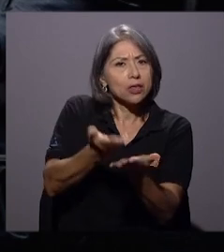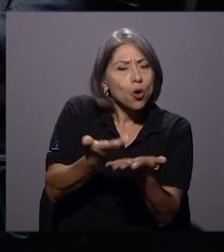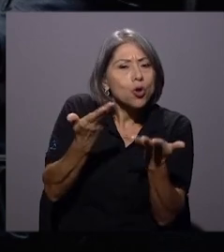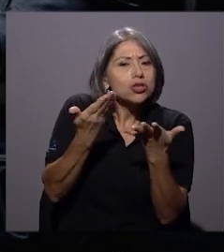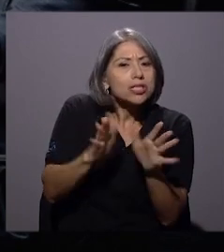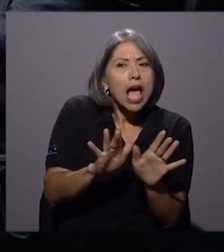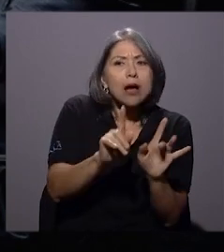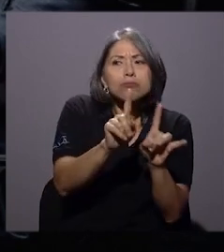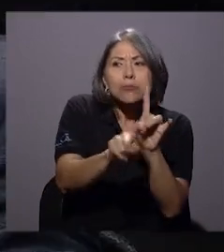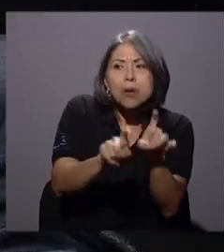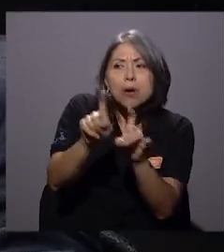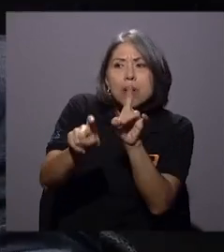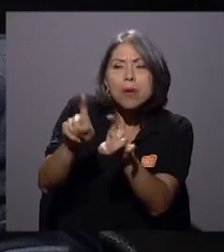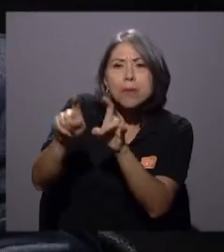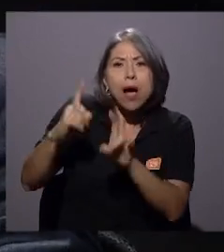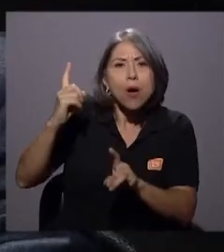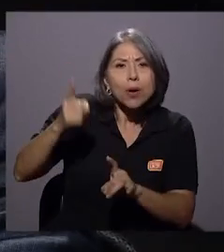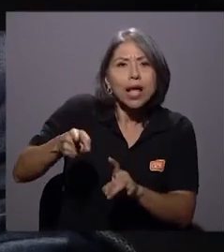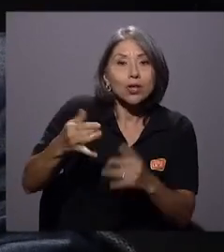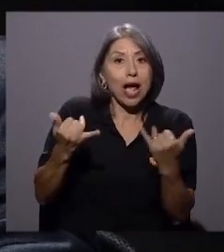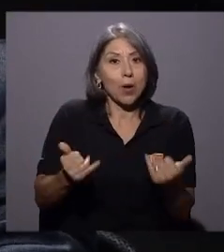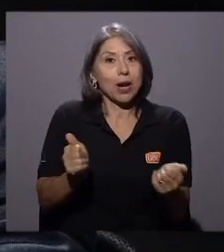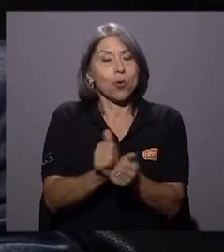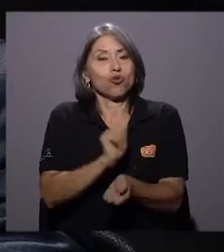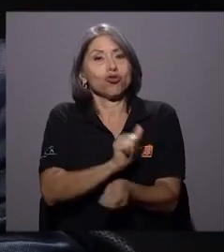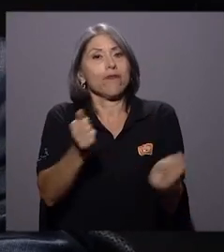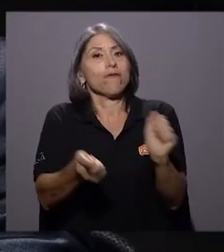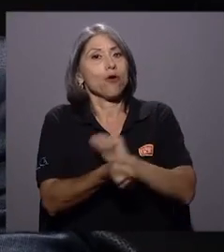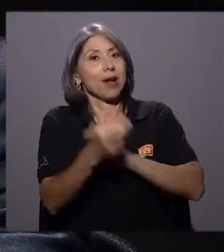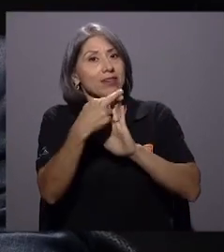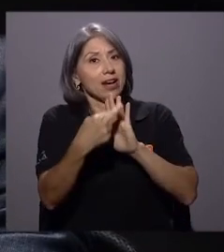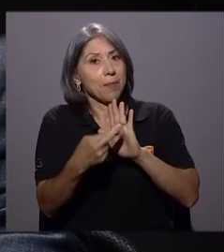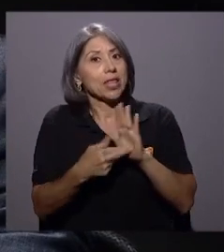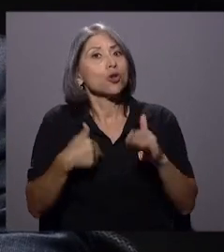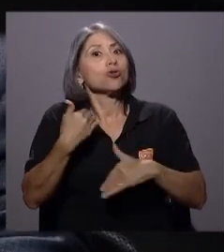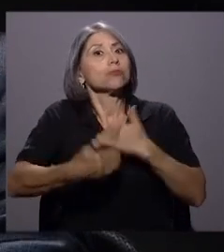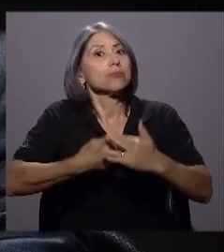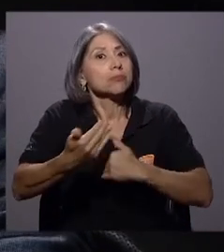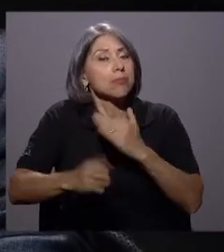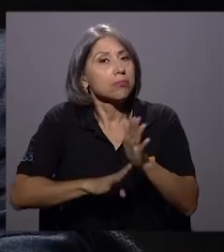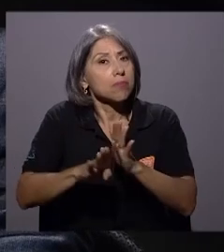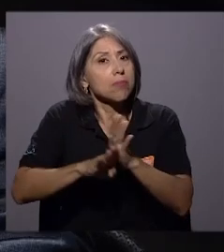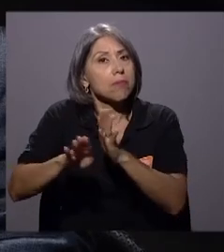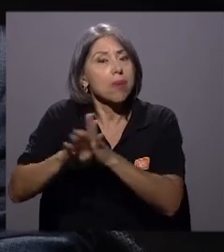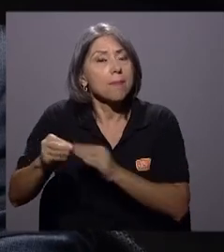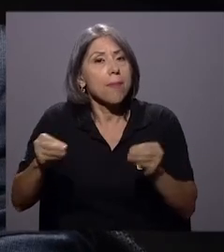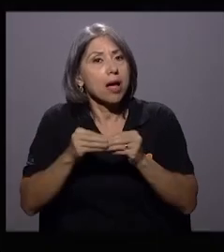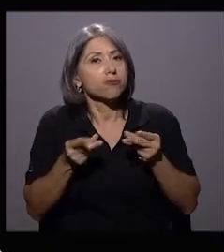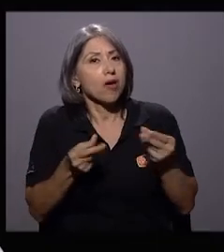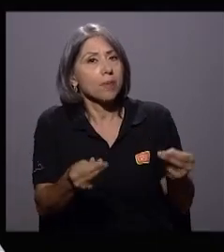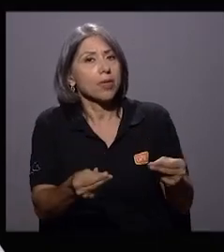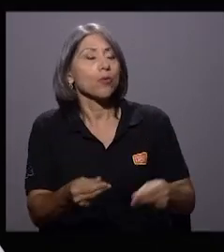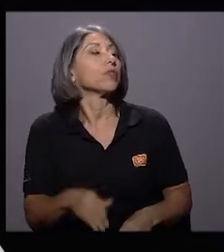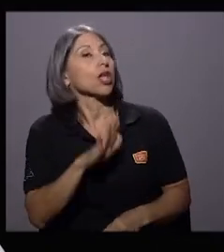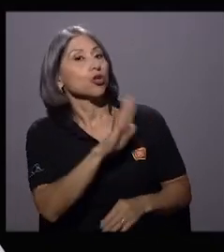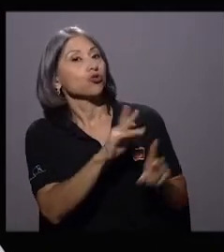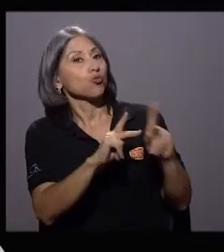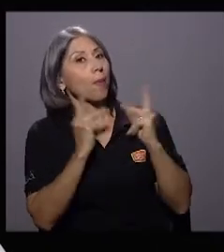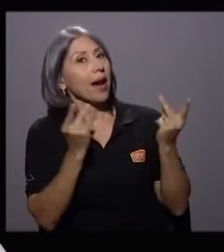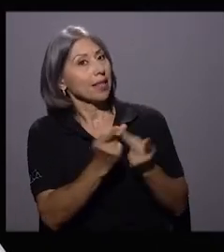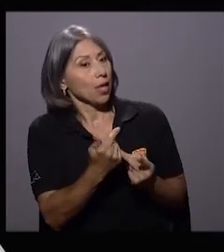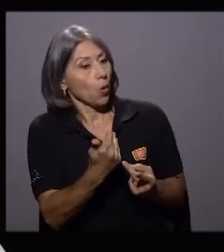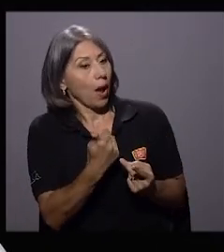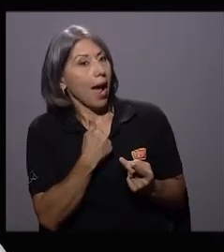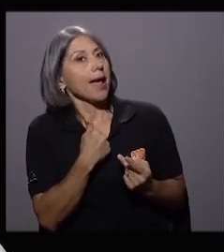consultas obligatorias, ahora con la reforma al reglamento avanzan más rápido los proyectos en la Asamblea Legislativa. ¿Existe espíritu en su partido para que